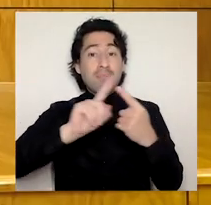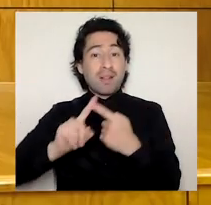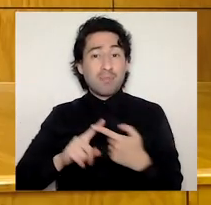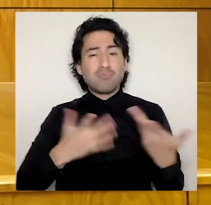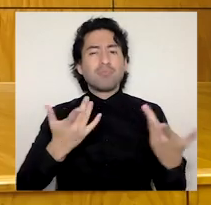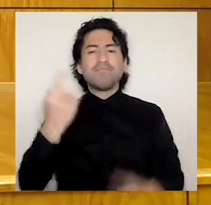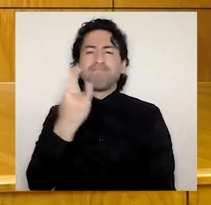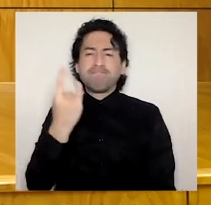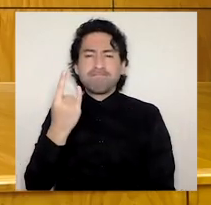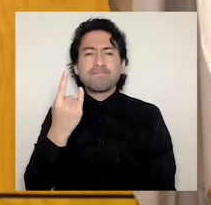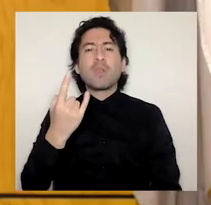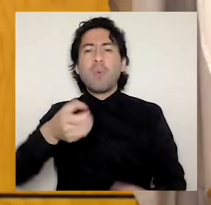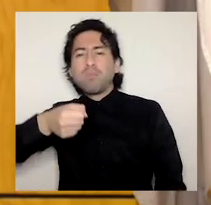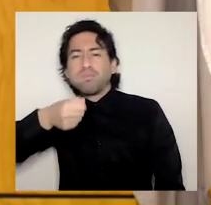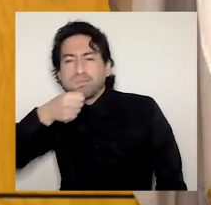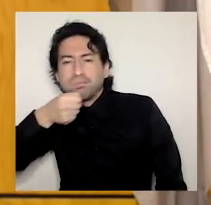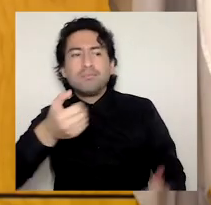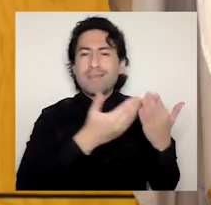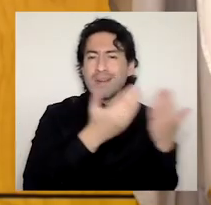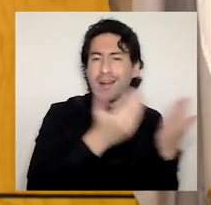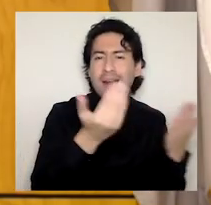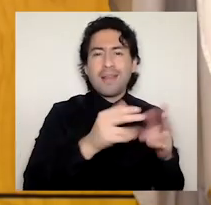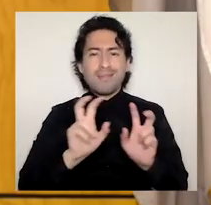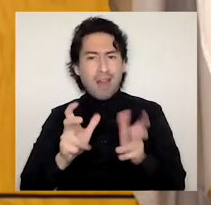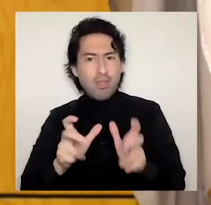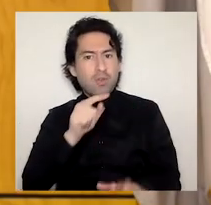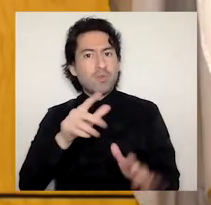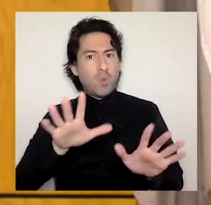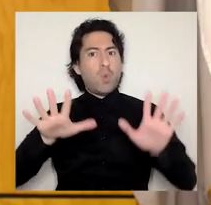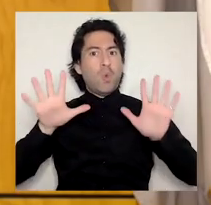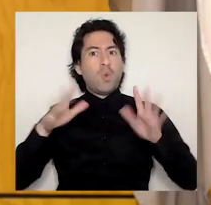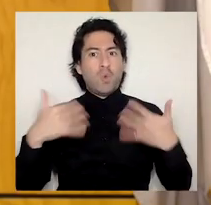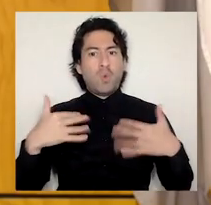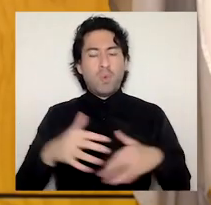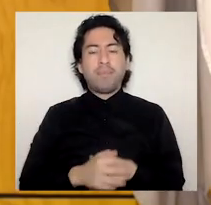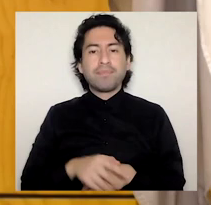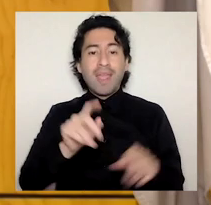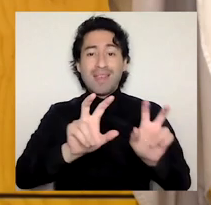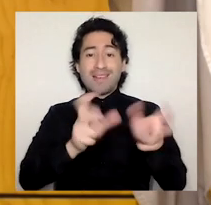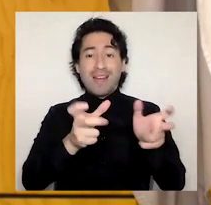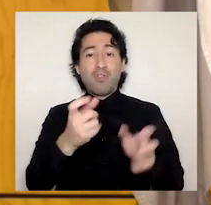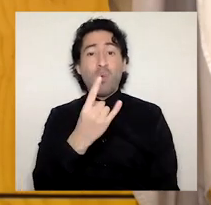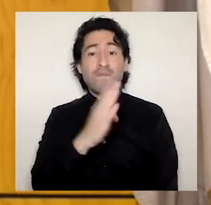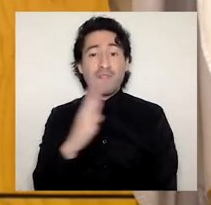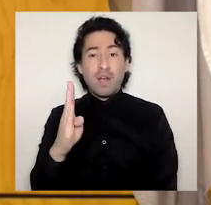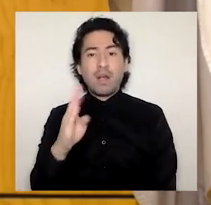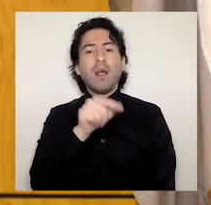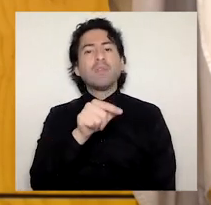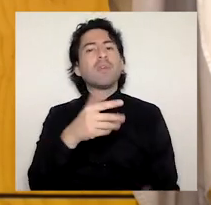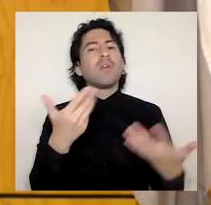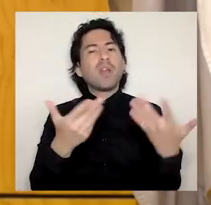medios de comunicación digital fue destacada en el periodo. La radio UVB se consolida en el espacio de las